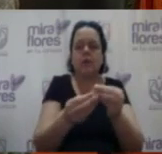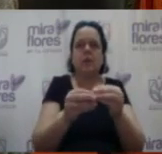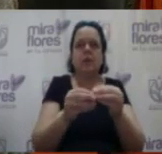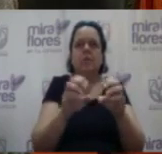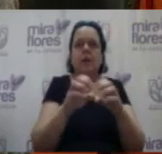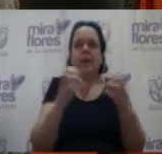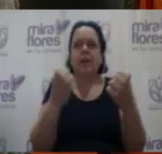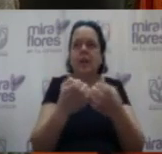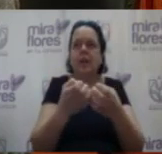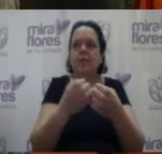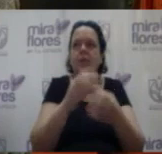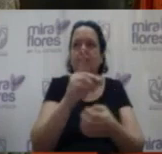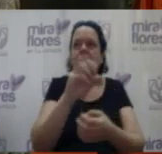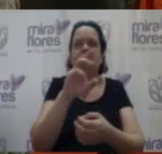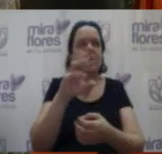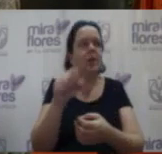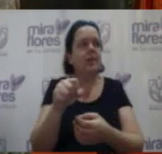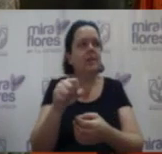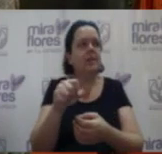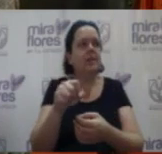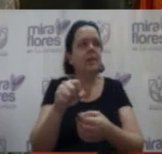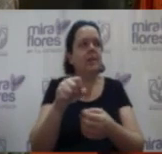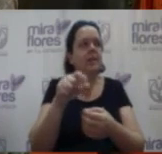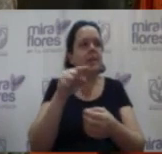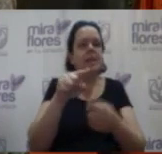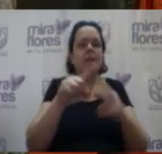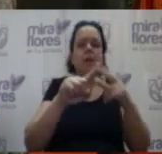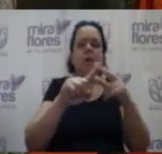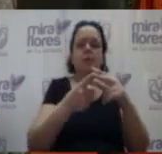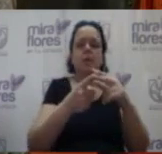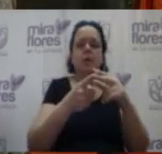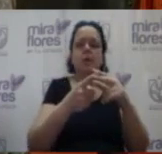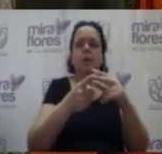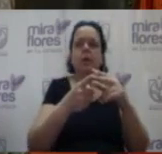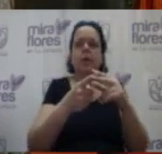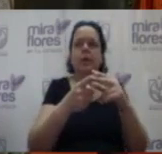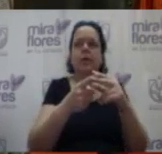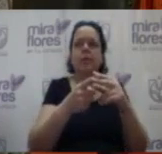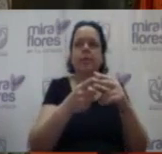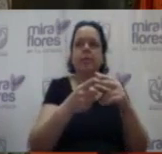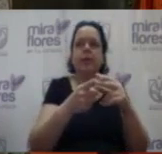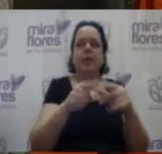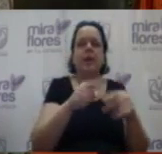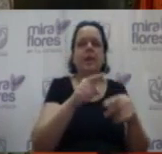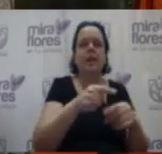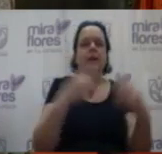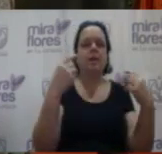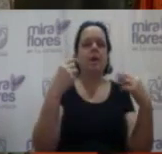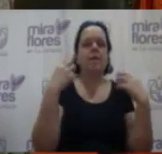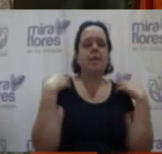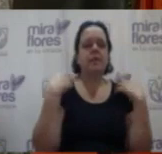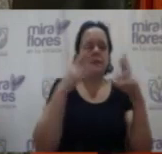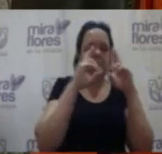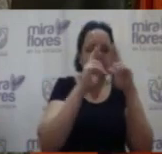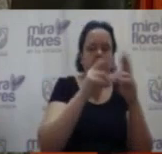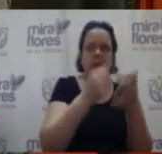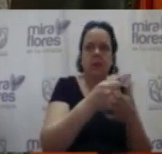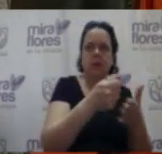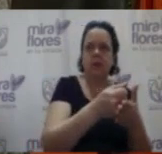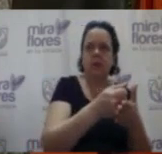y ese error se fue creo que desde Logística hasta